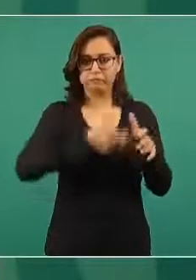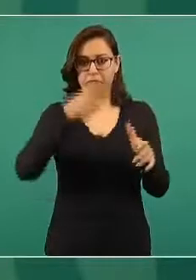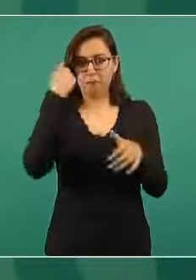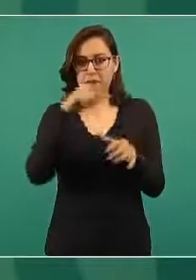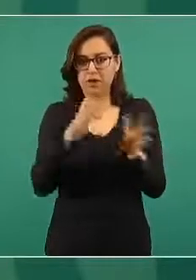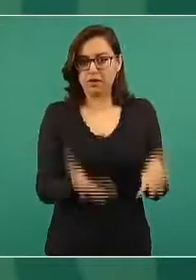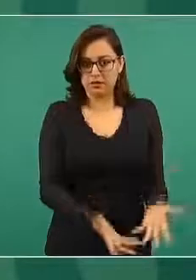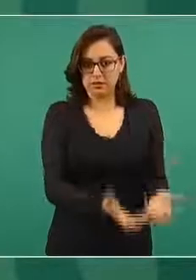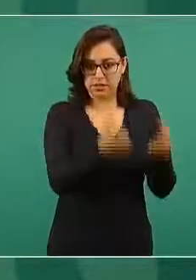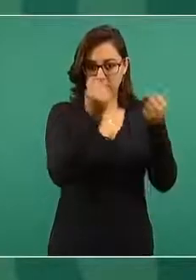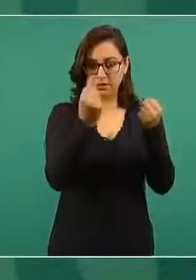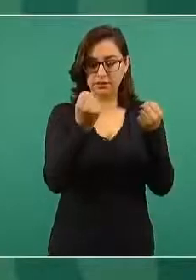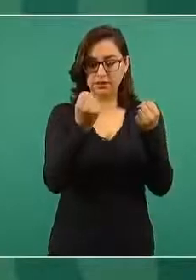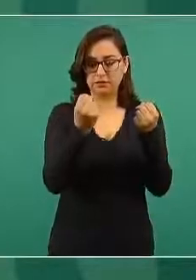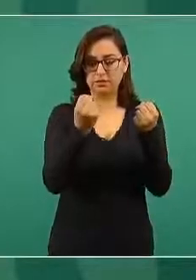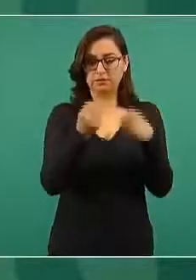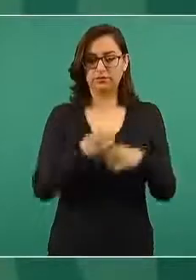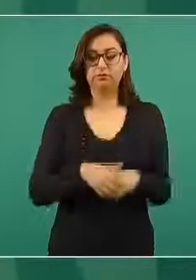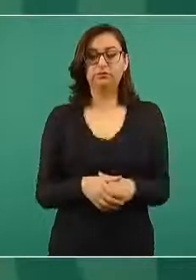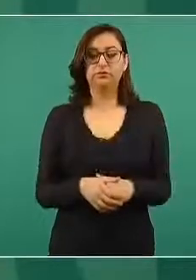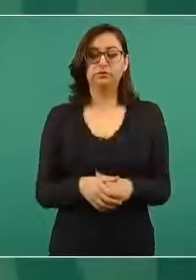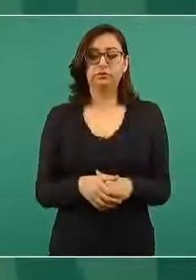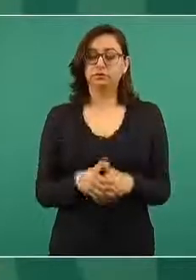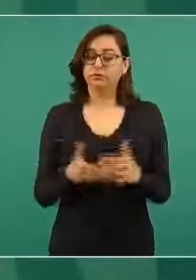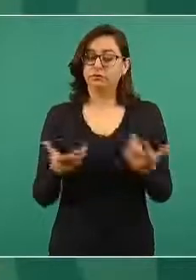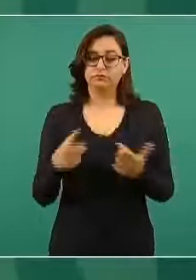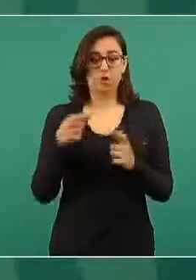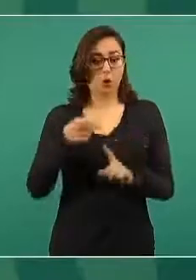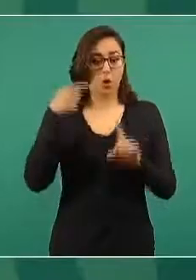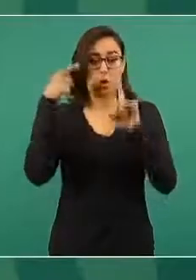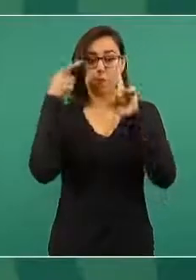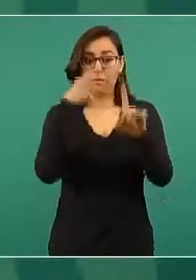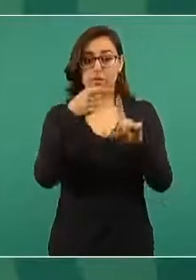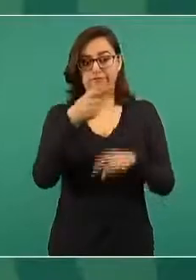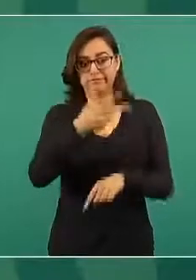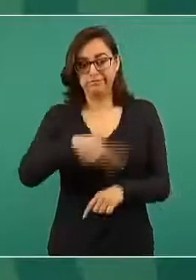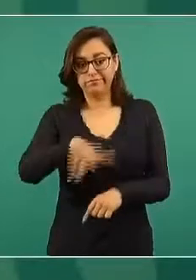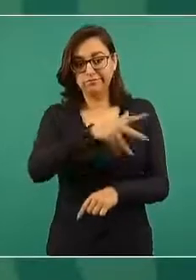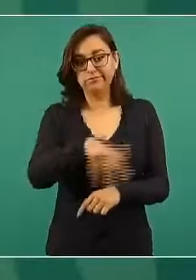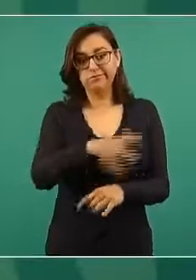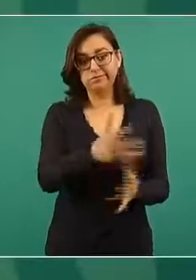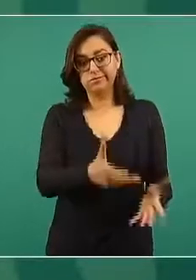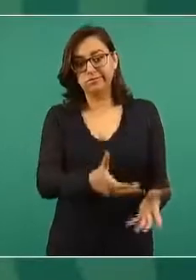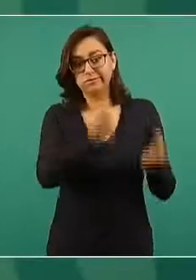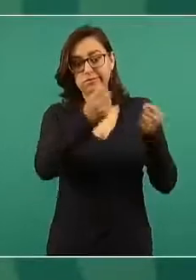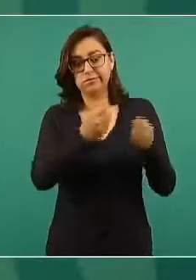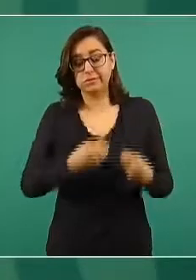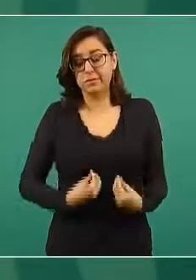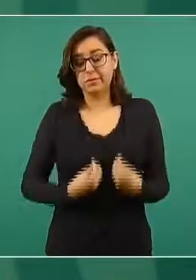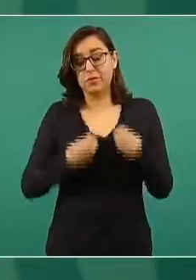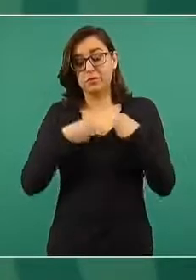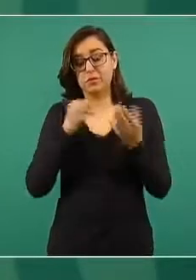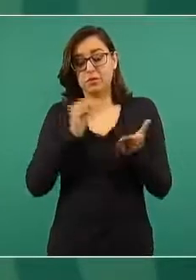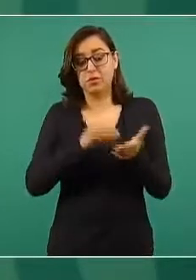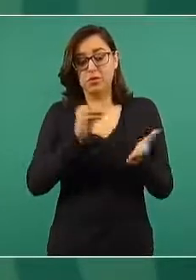buscando encontrar con vida a los mineros.